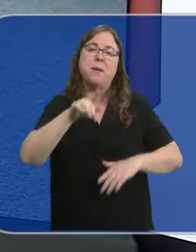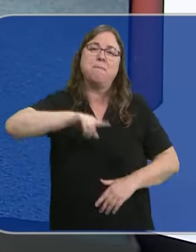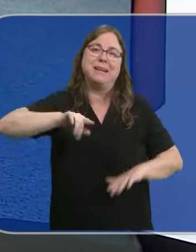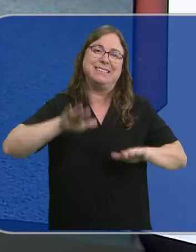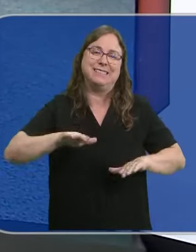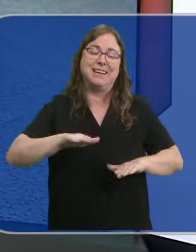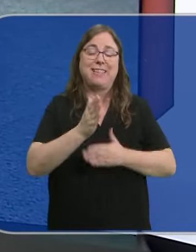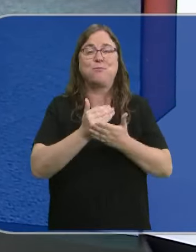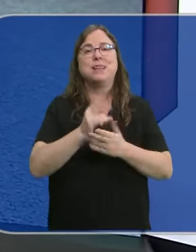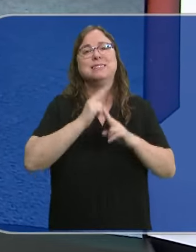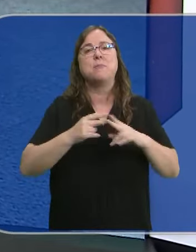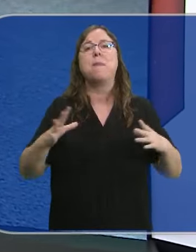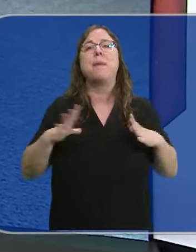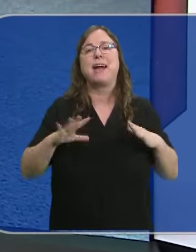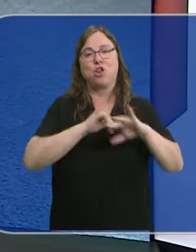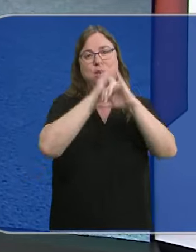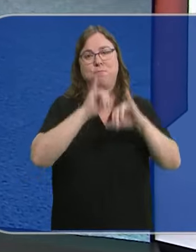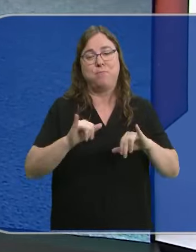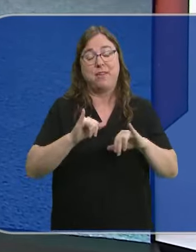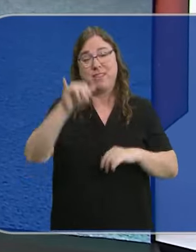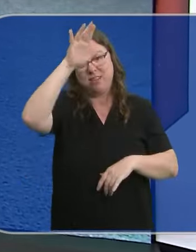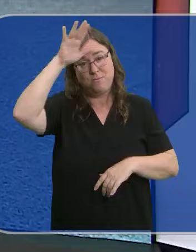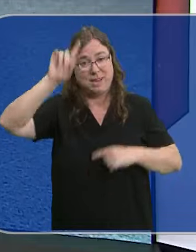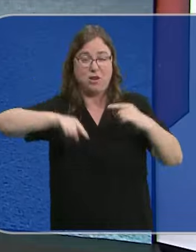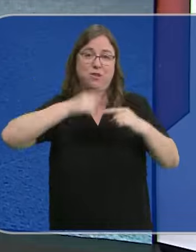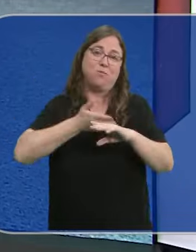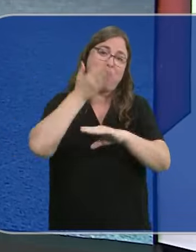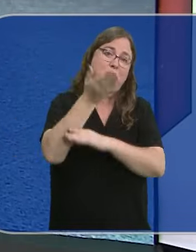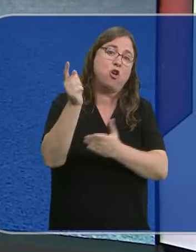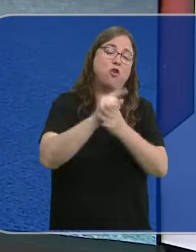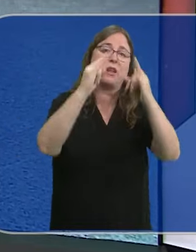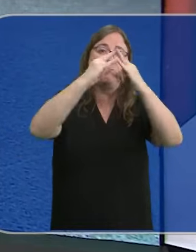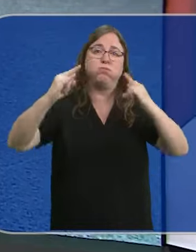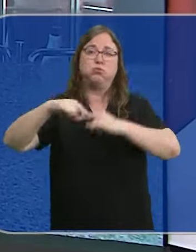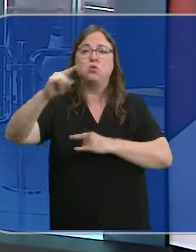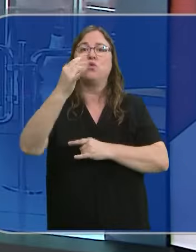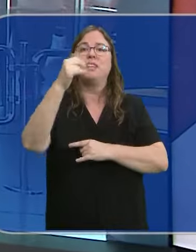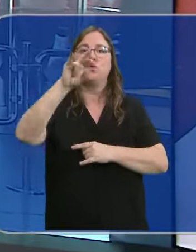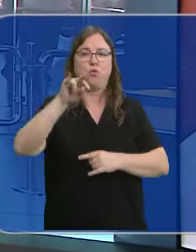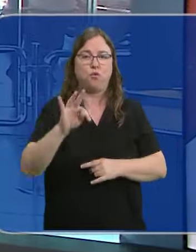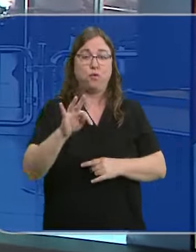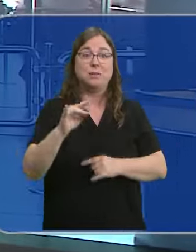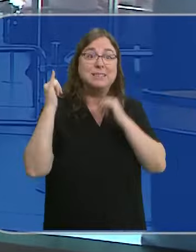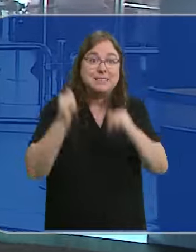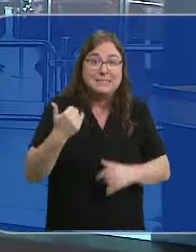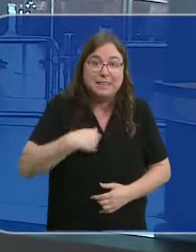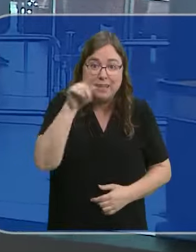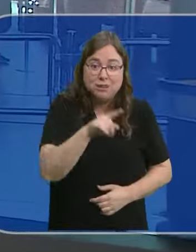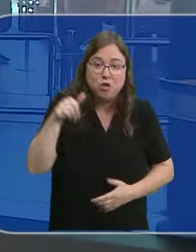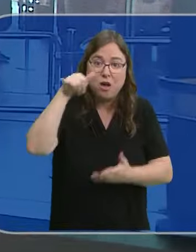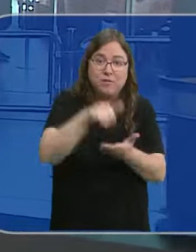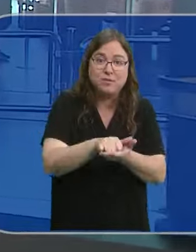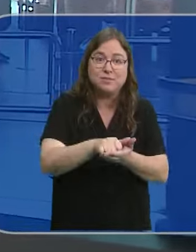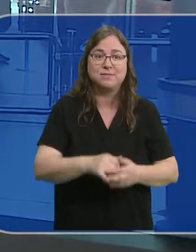la comunidad con el programa Vacaciones en Paz. Después del verano regresarán a los campos de refugiados de Tindú. ¿Han llegado ya? Andrea Olmedo.